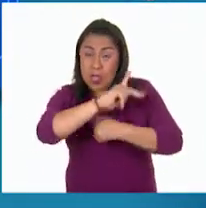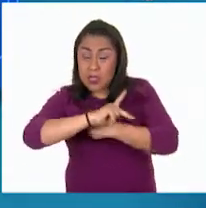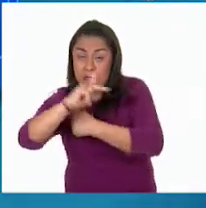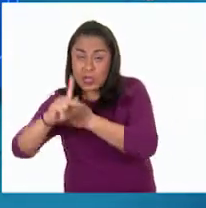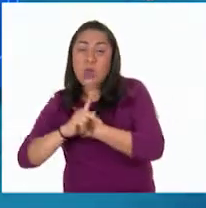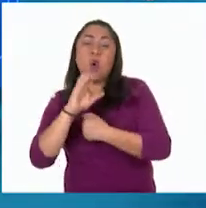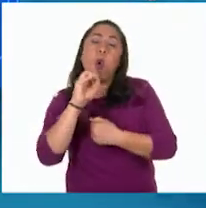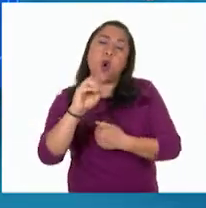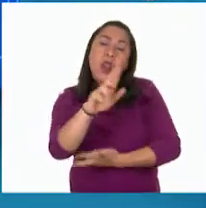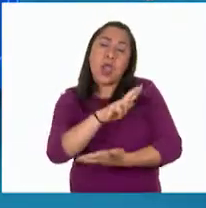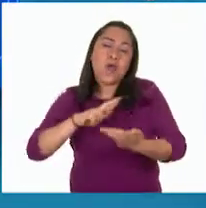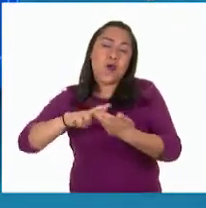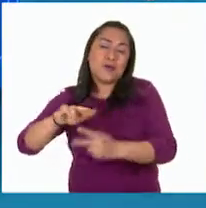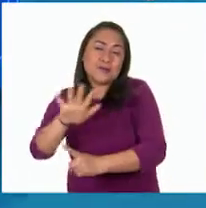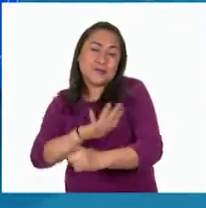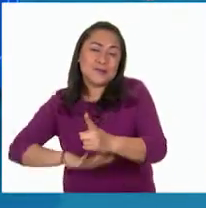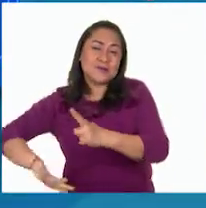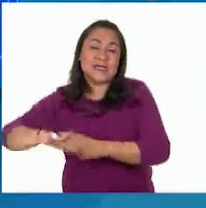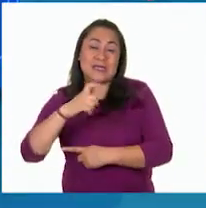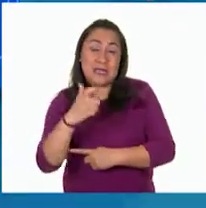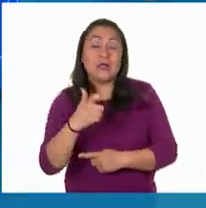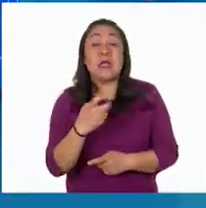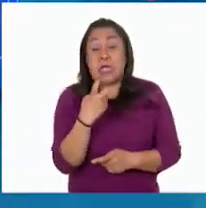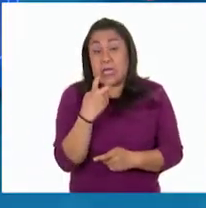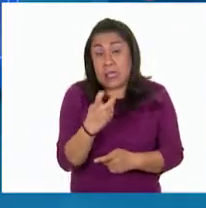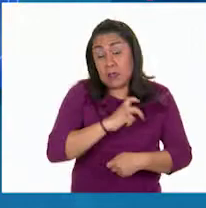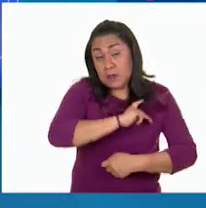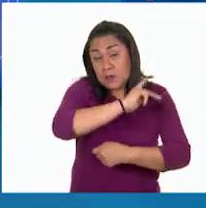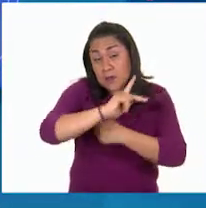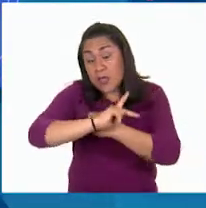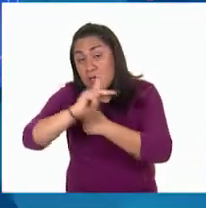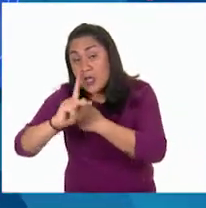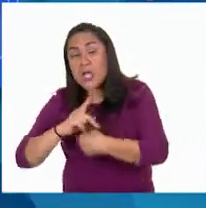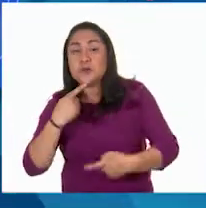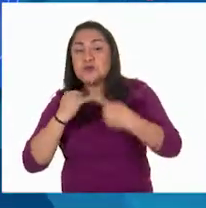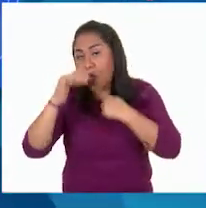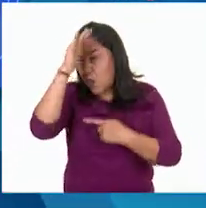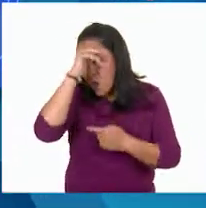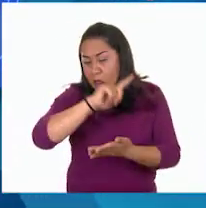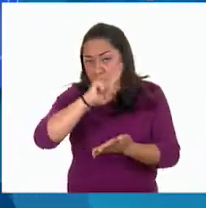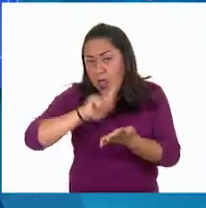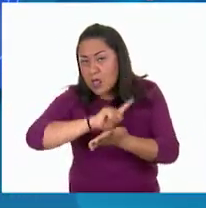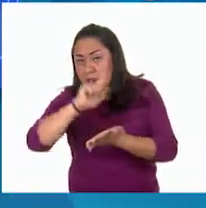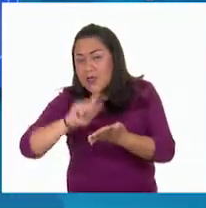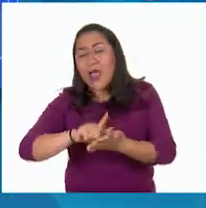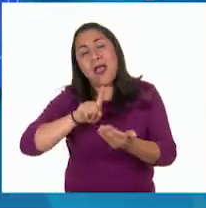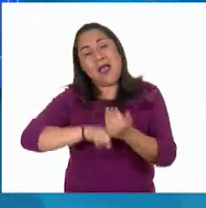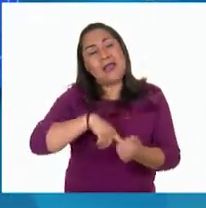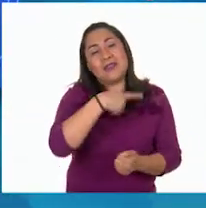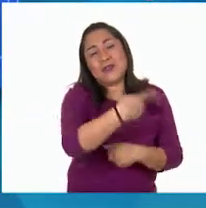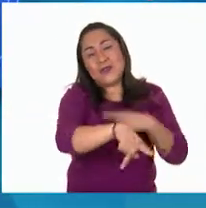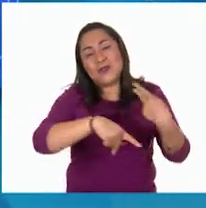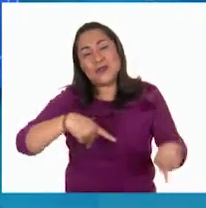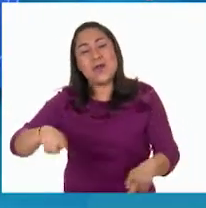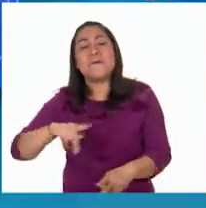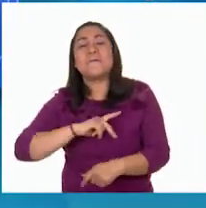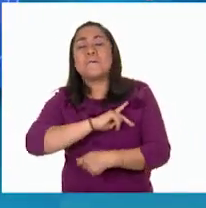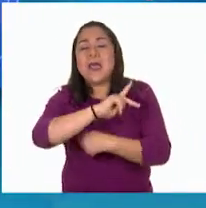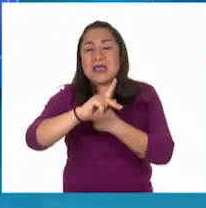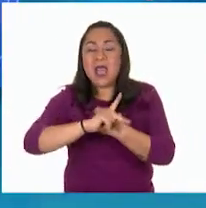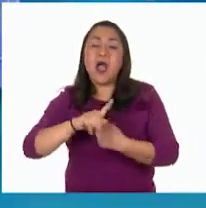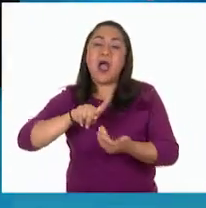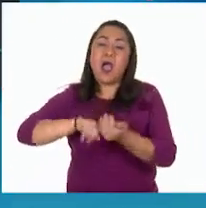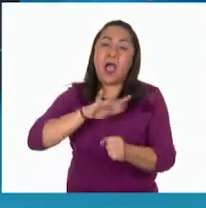En este proceso, las naciones involucradas se ajustan a las leyes y regulaciones de cada país a través de aduanas e